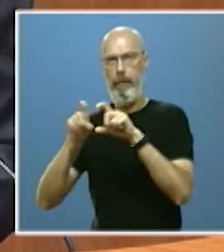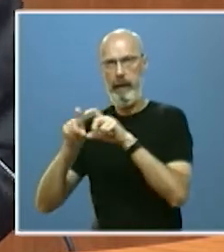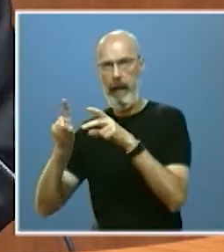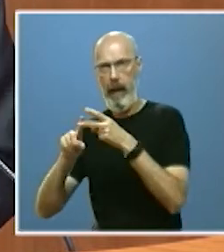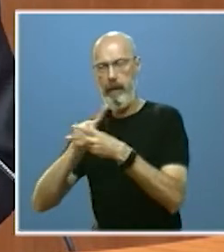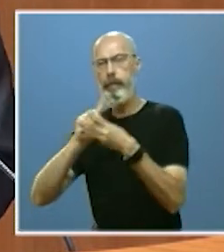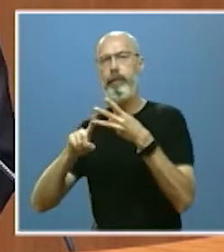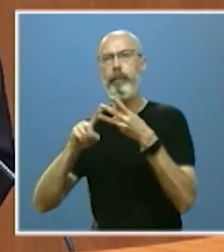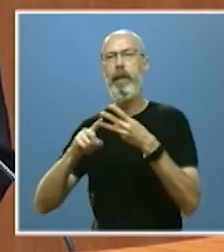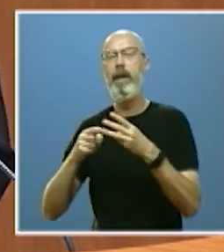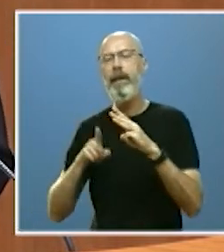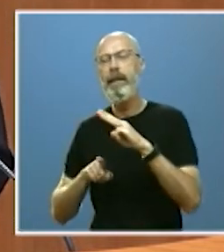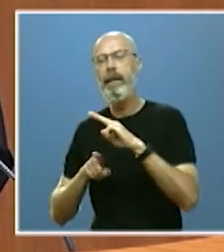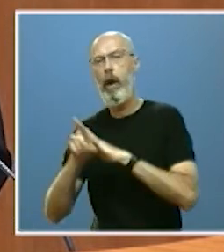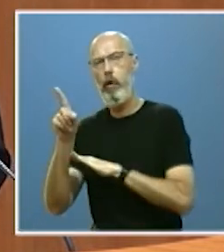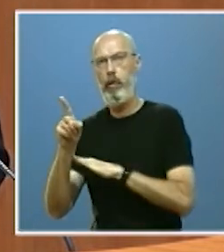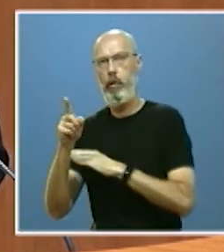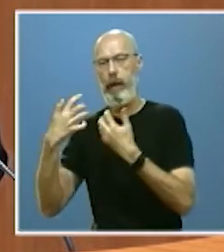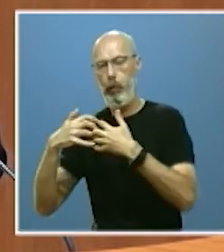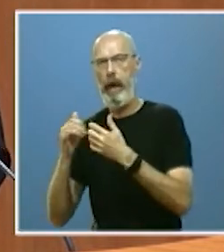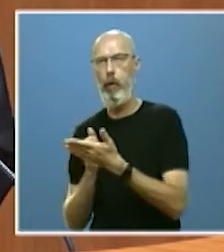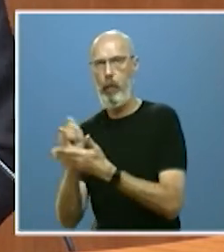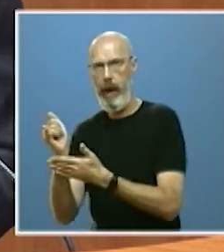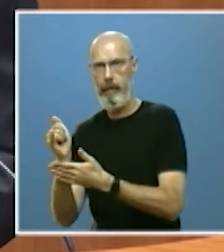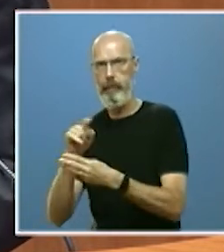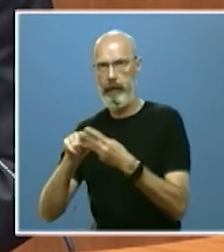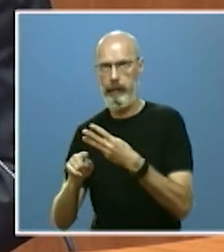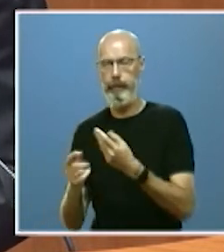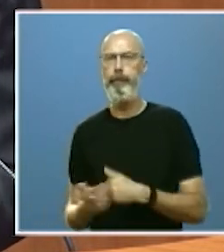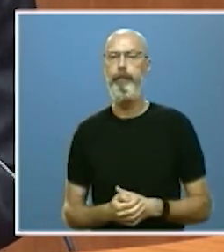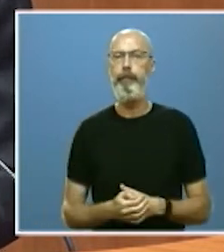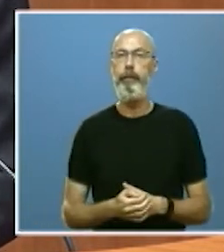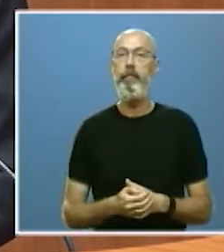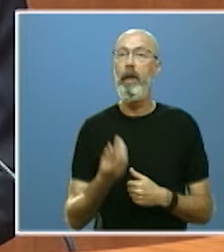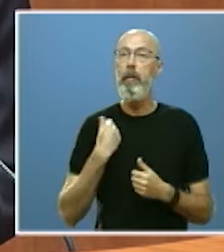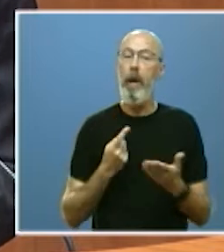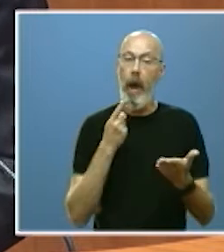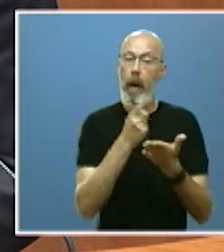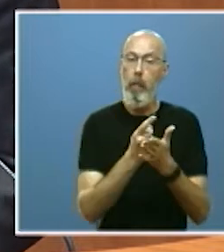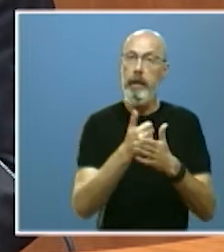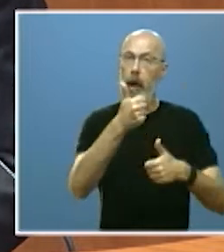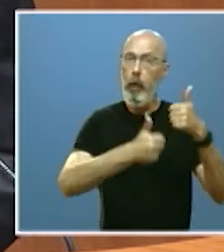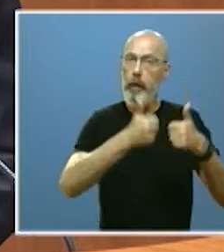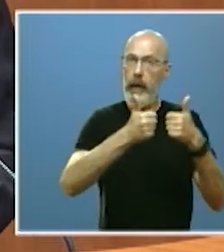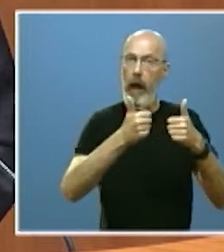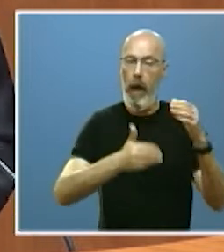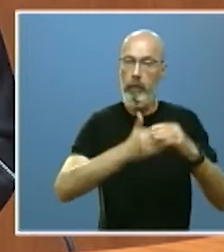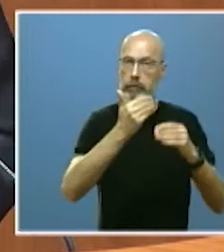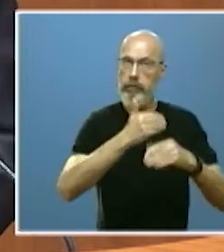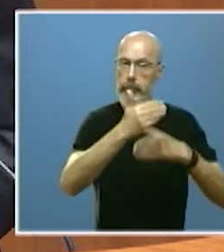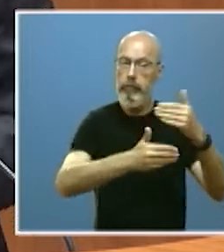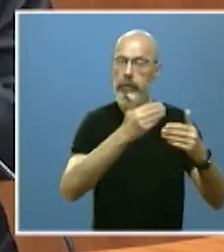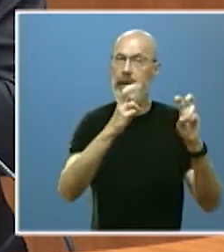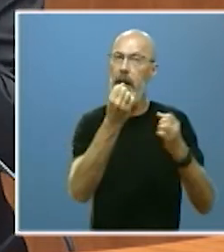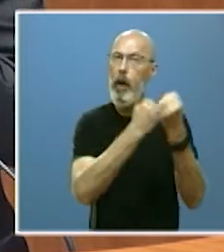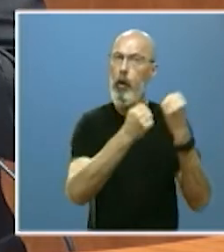industrial rural. Esta apuesta por la competitividad e innovación de la economía también se extiende al